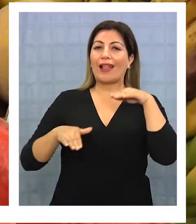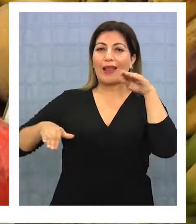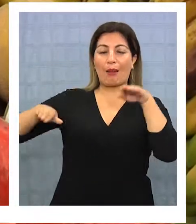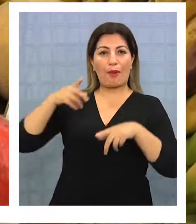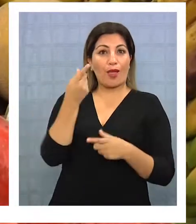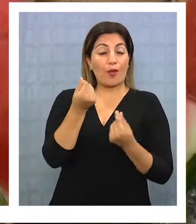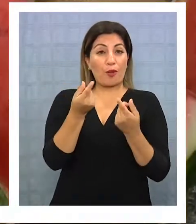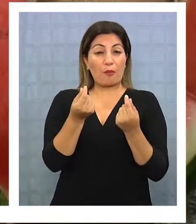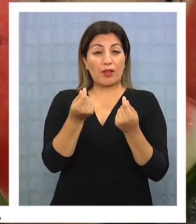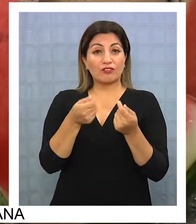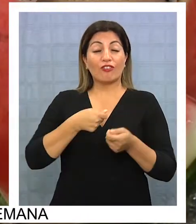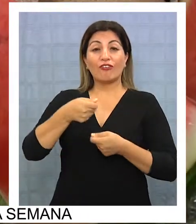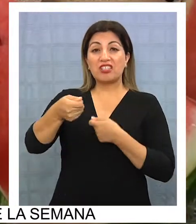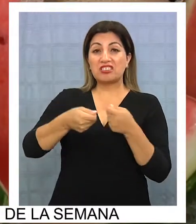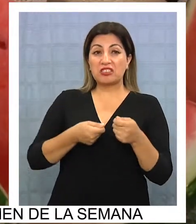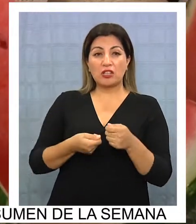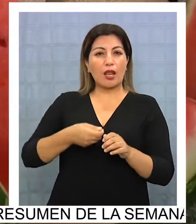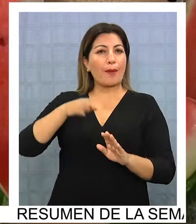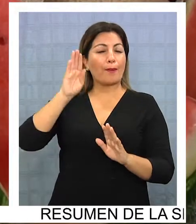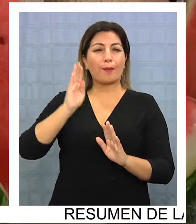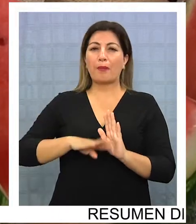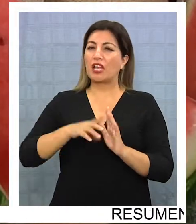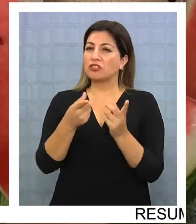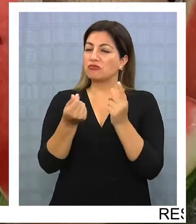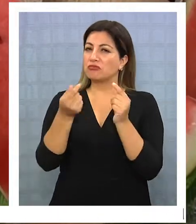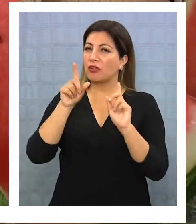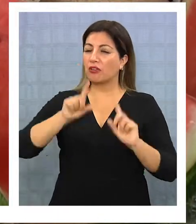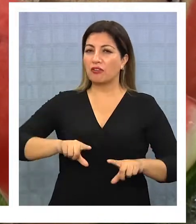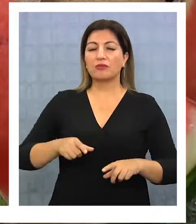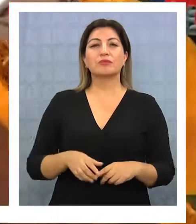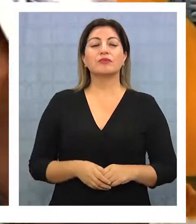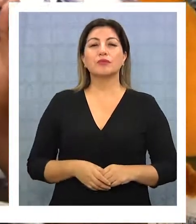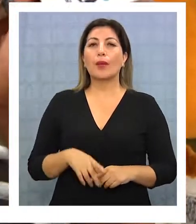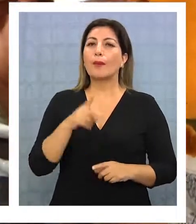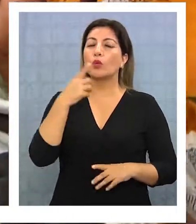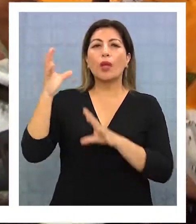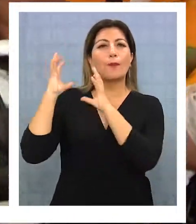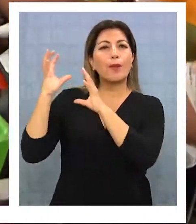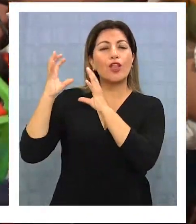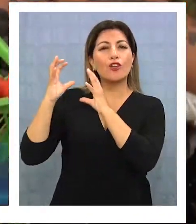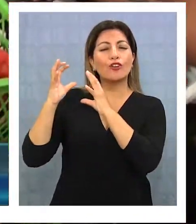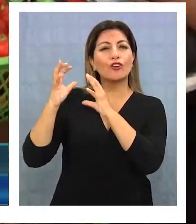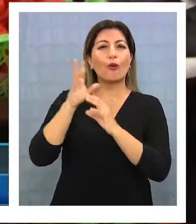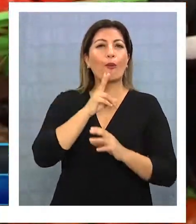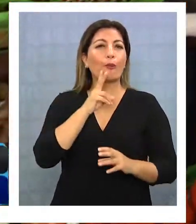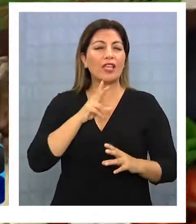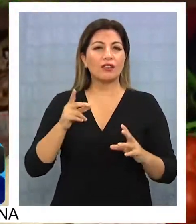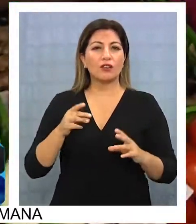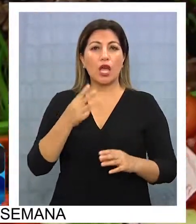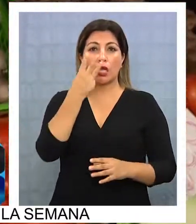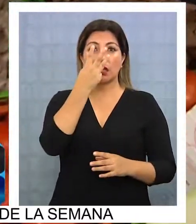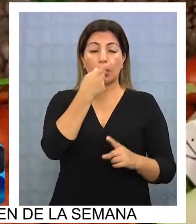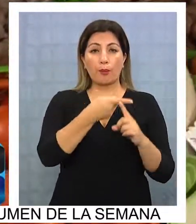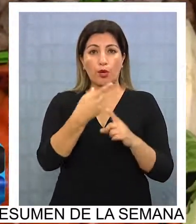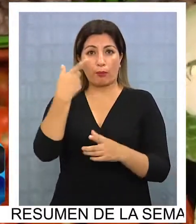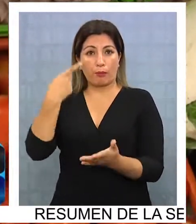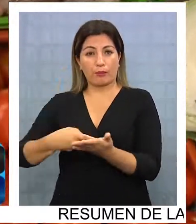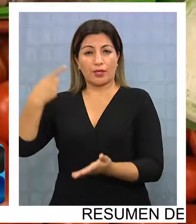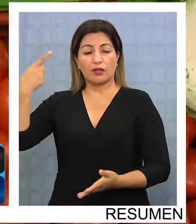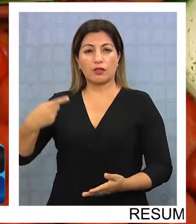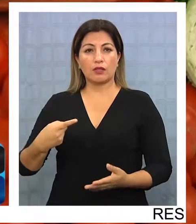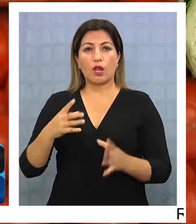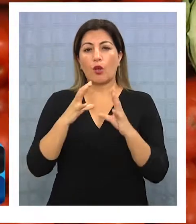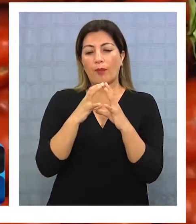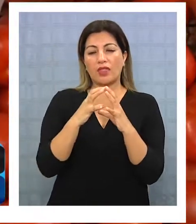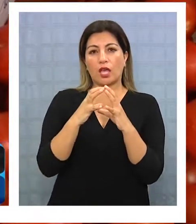Y los precios, según los vendedores, serían los más económicos. ¿Y los melones para el melón con vino? Melón con vino, 3 por 1.000 nomás lo tenemos, 3 por 1.000